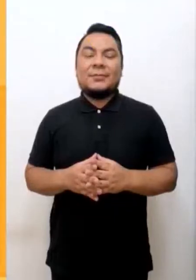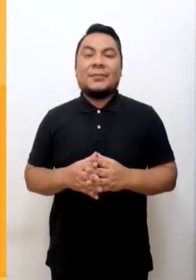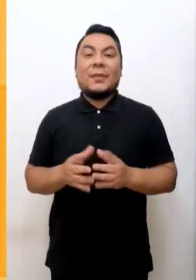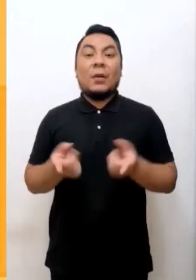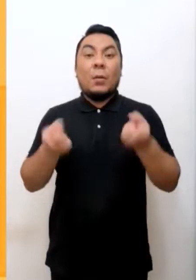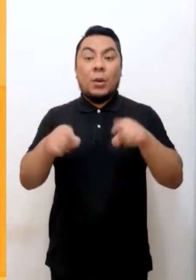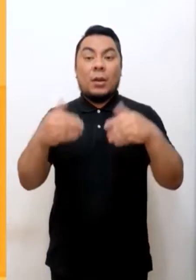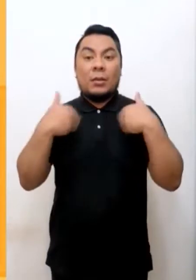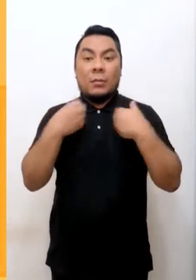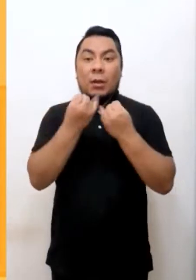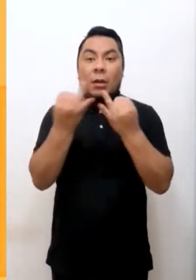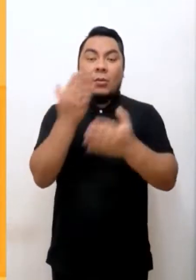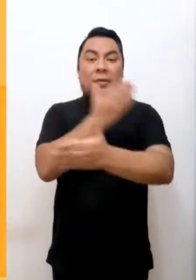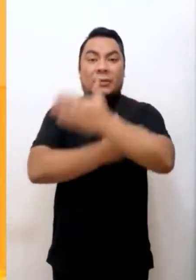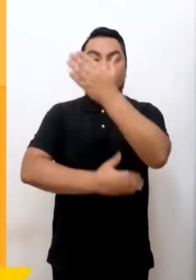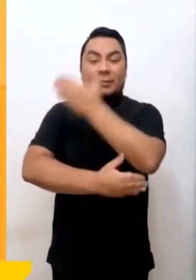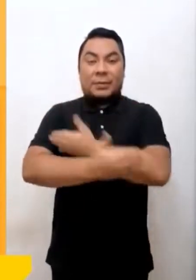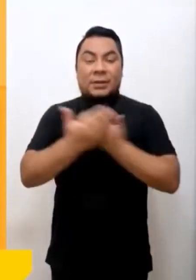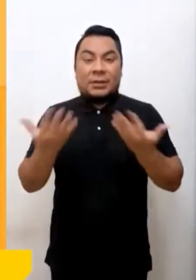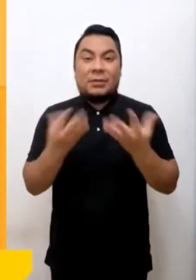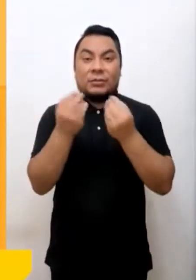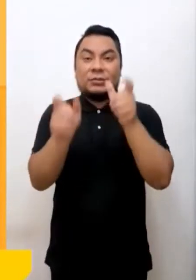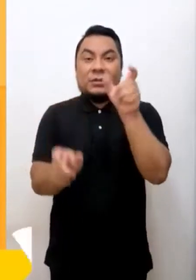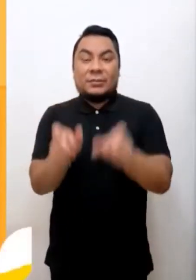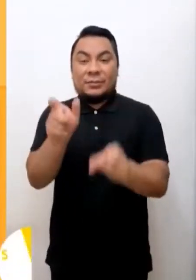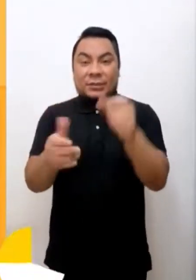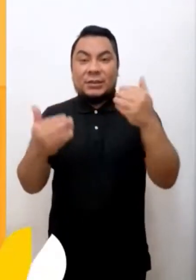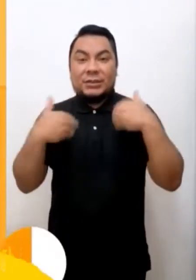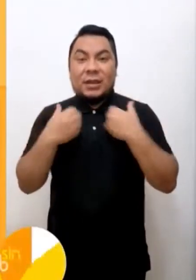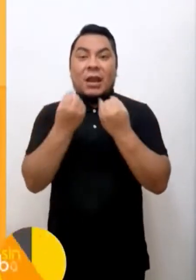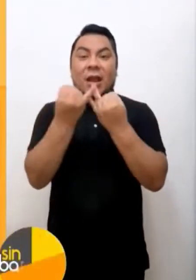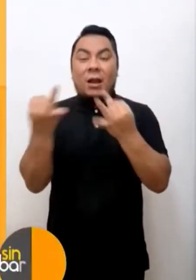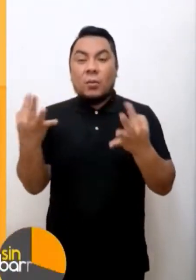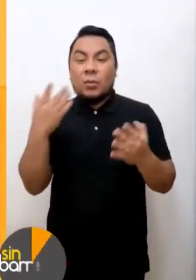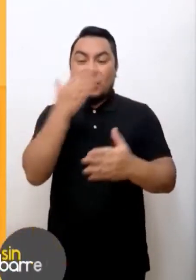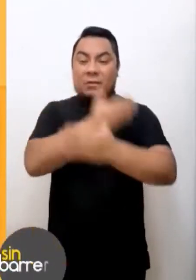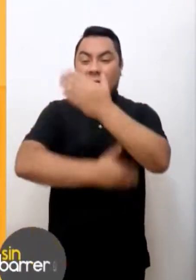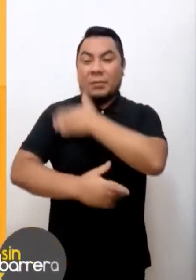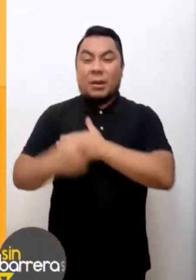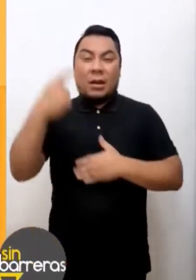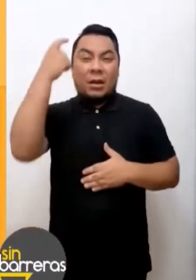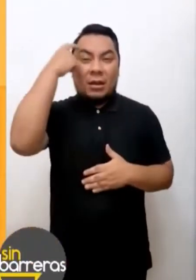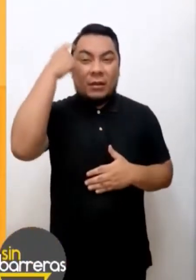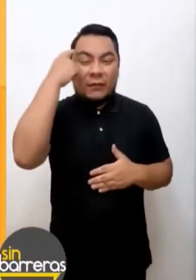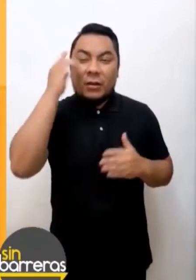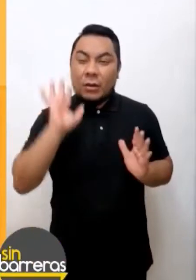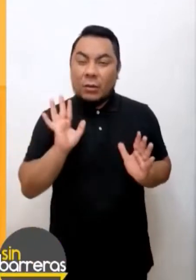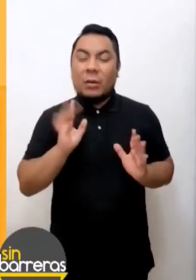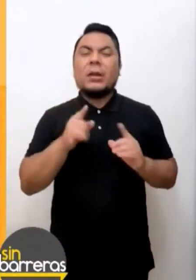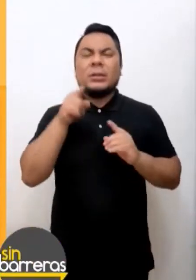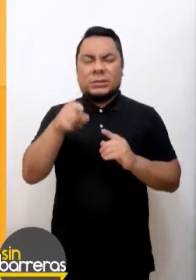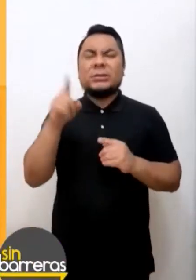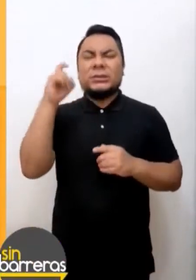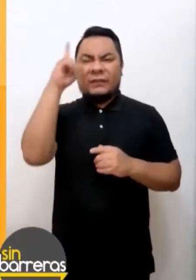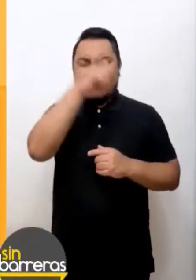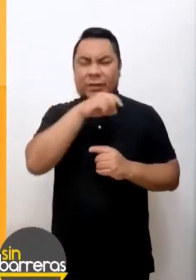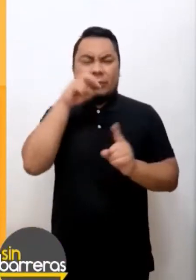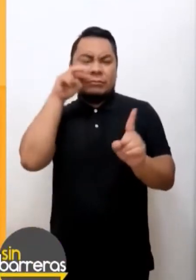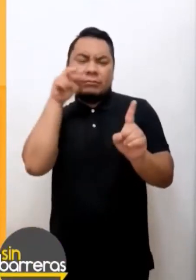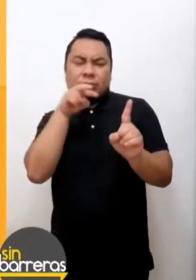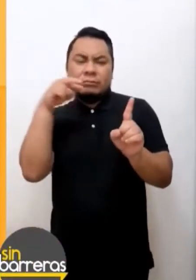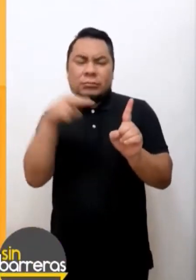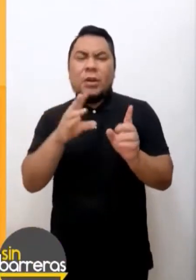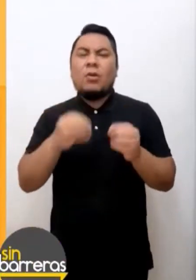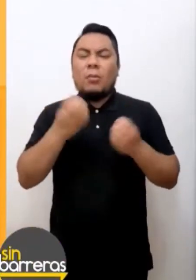Cuando tenemos alguna discapacidad, muchas de las personas que tienen alguna discapacidad, por ejemplo, intelectual o cognitiva, es muy